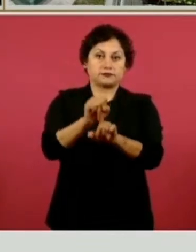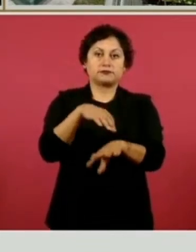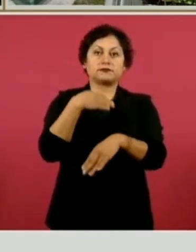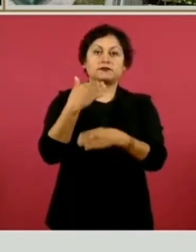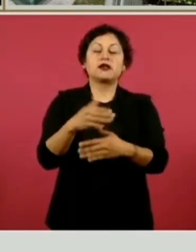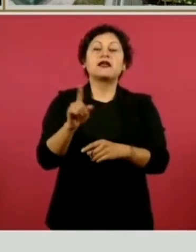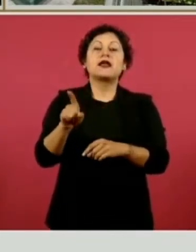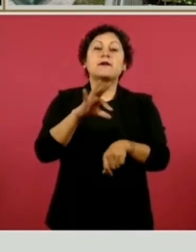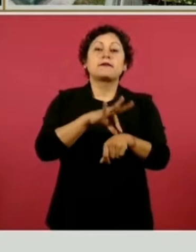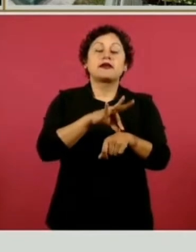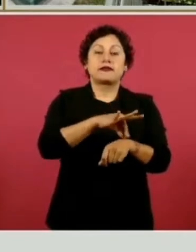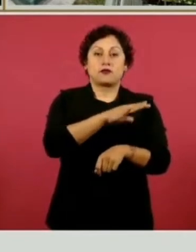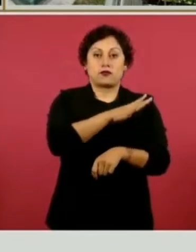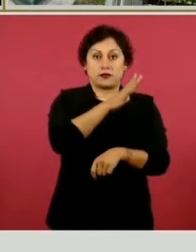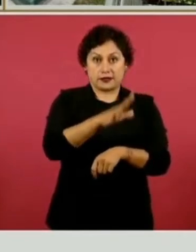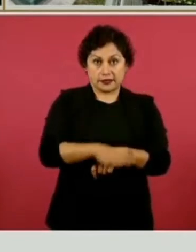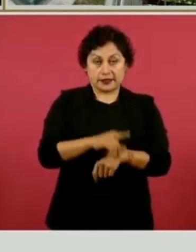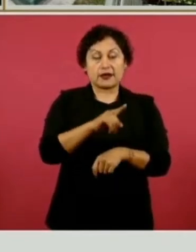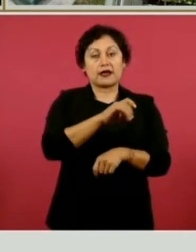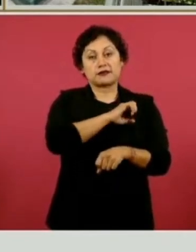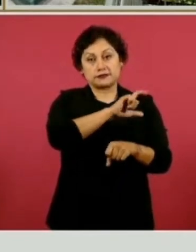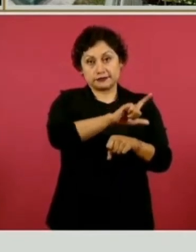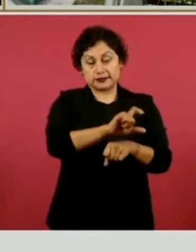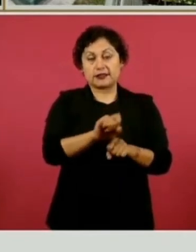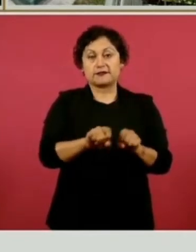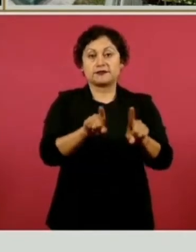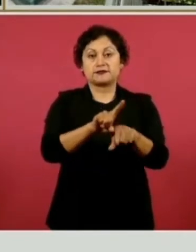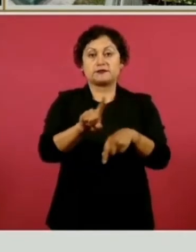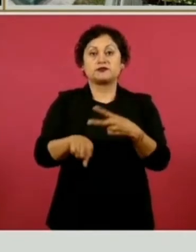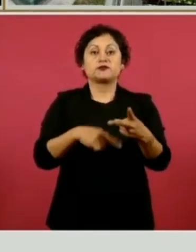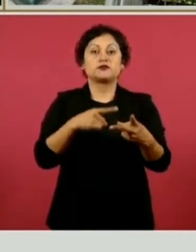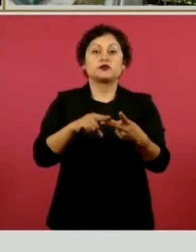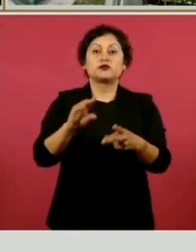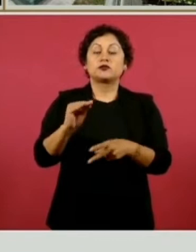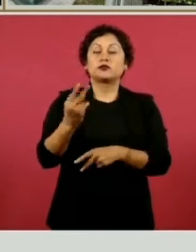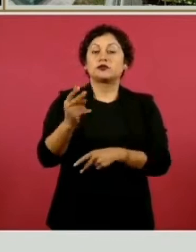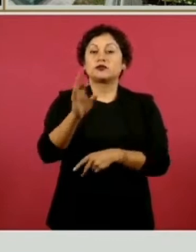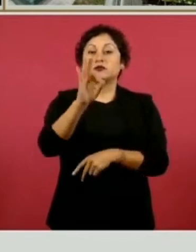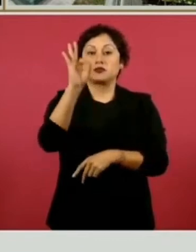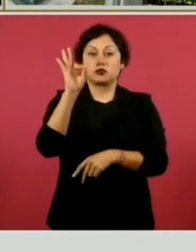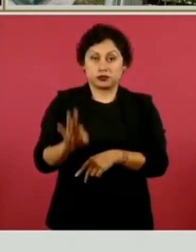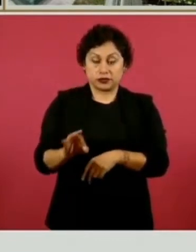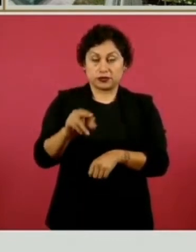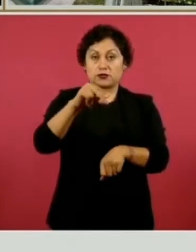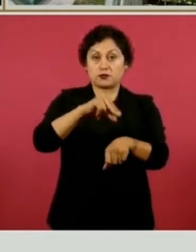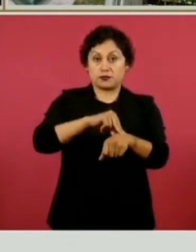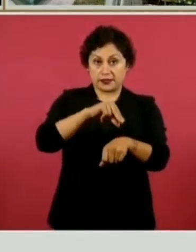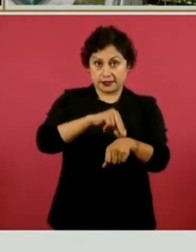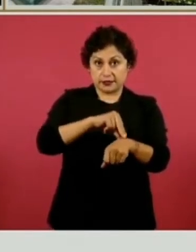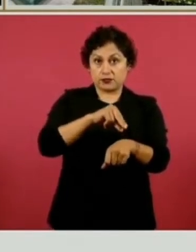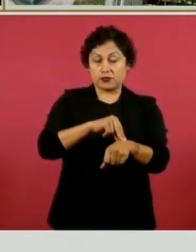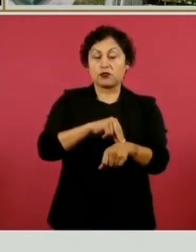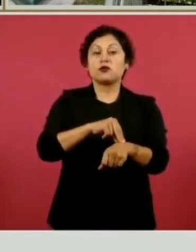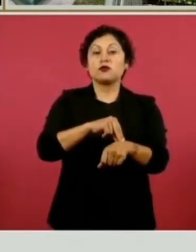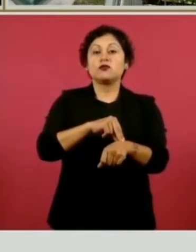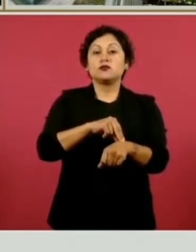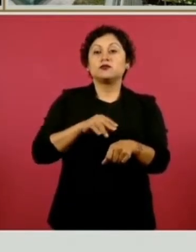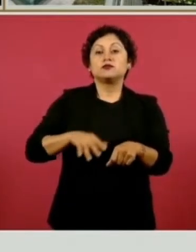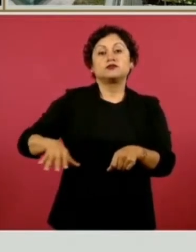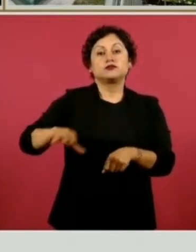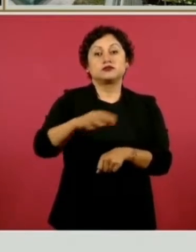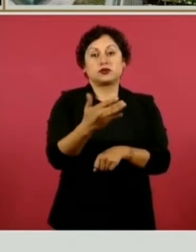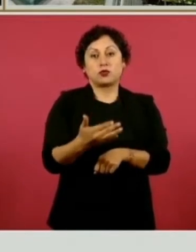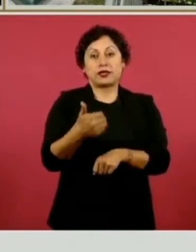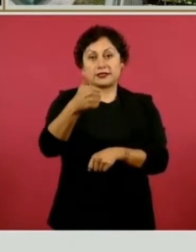hospitales Simpsi Bienestar de Colima, un 92 por ciento en el personal de médicos generales para 56 centros de salud